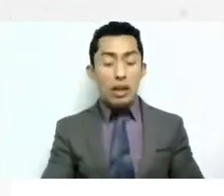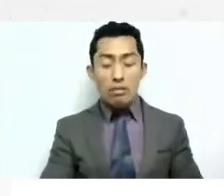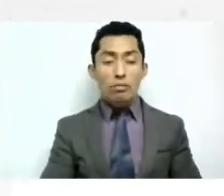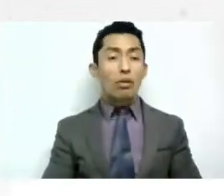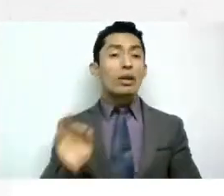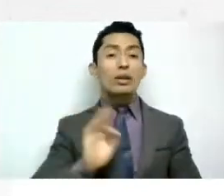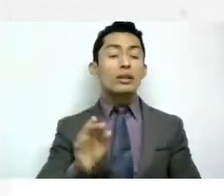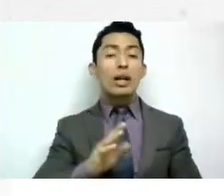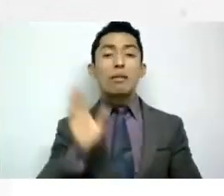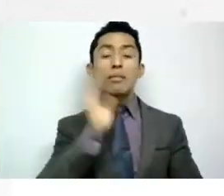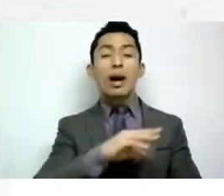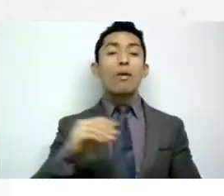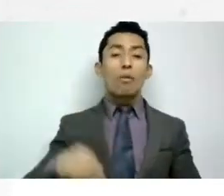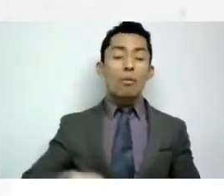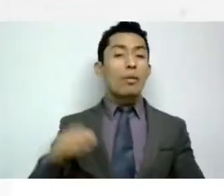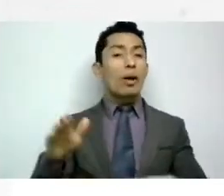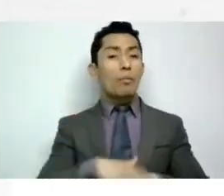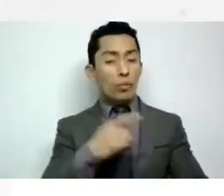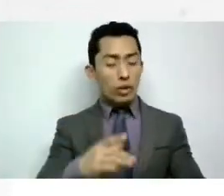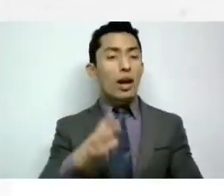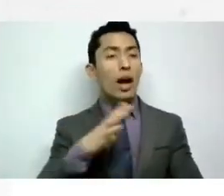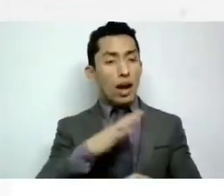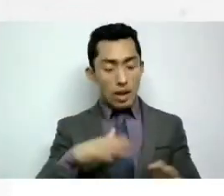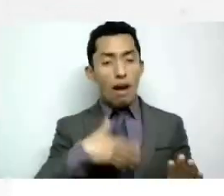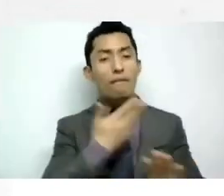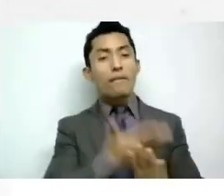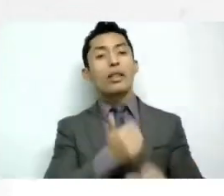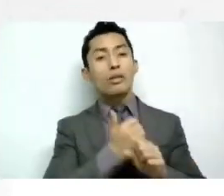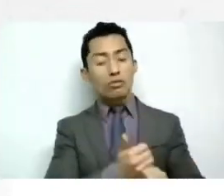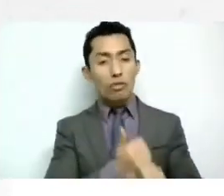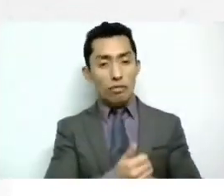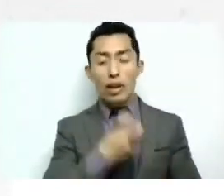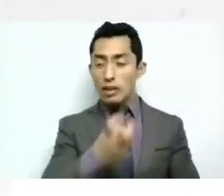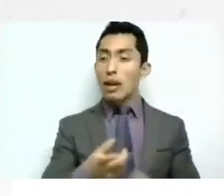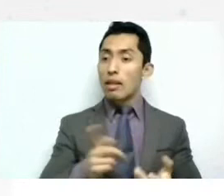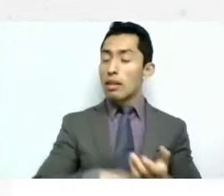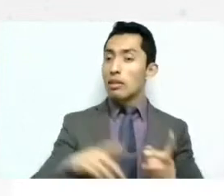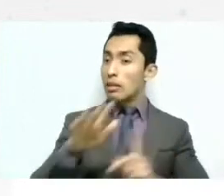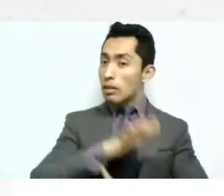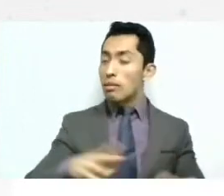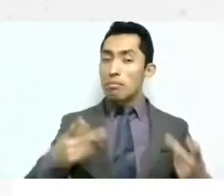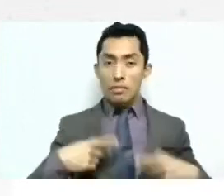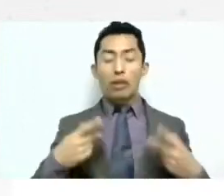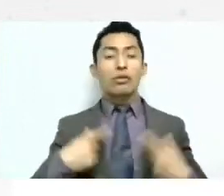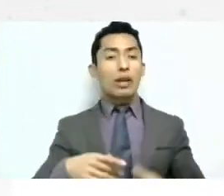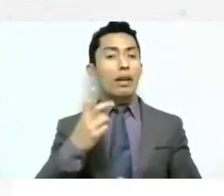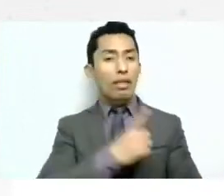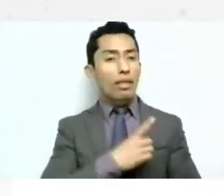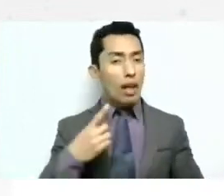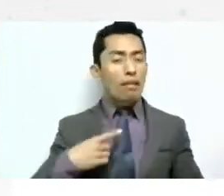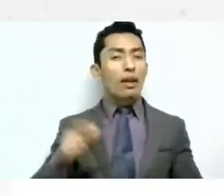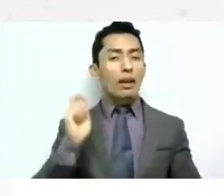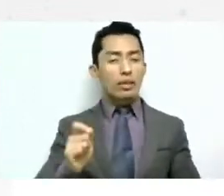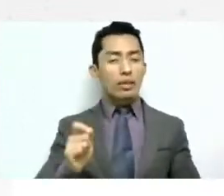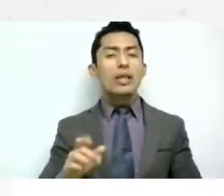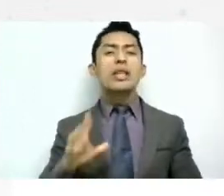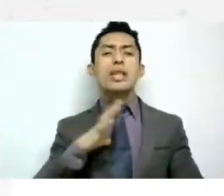porque también hay una afectación y también es parte de la sociedad tenemos que ver hacia todos los